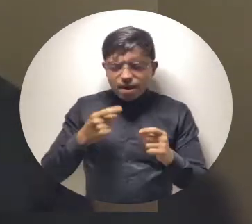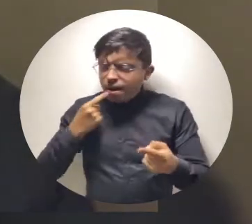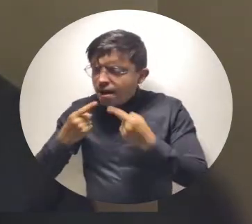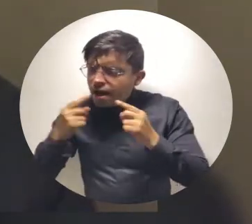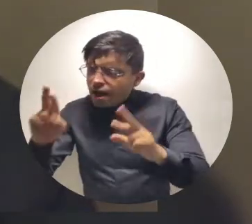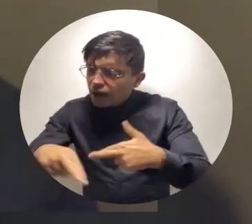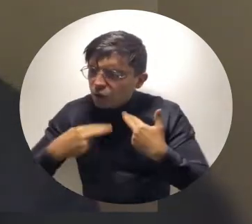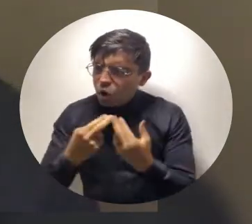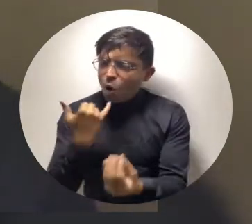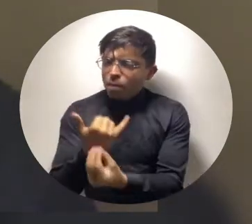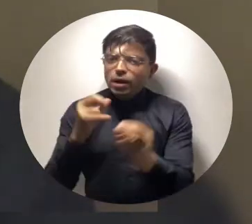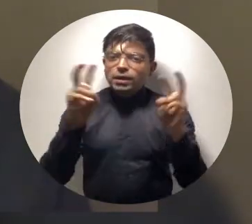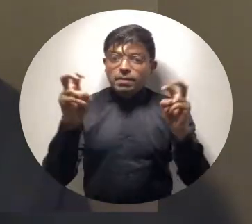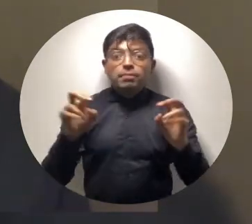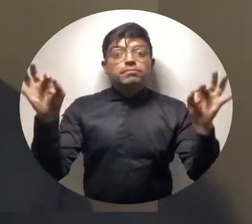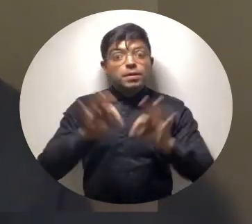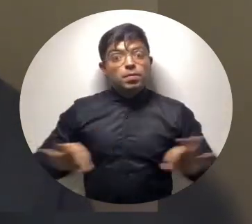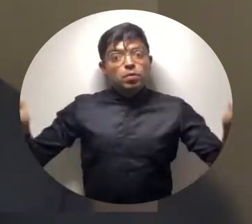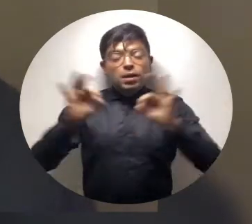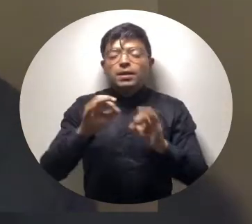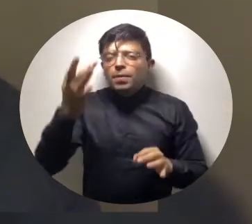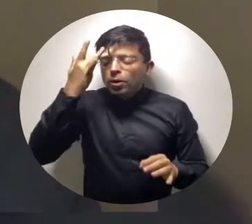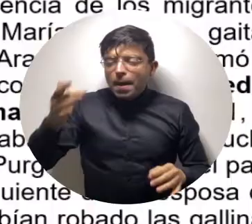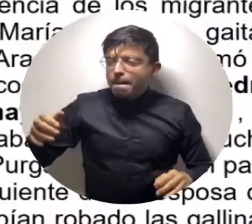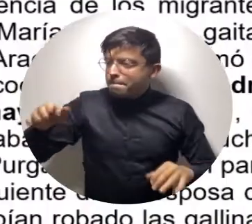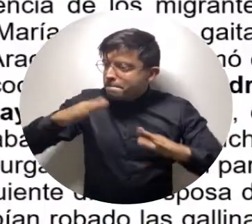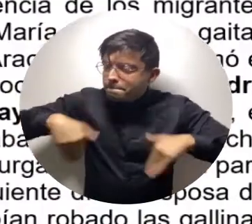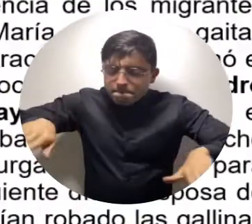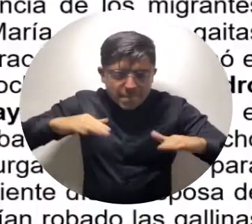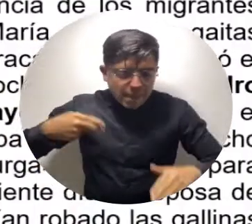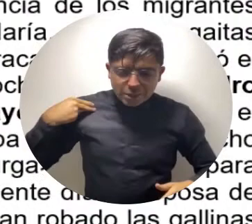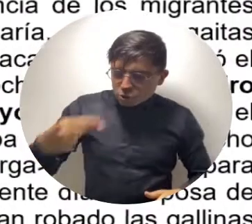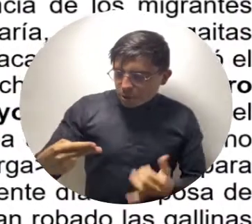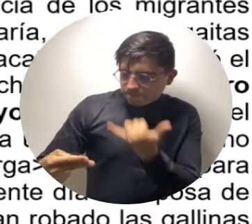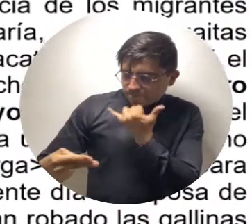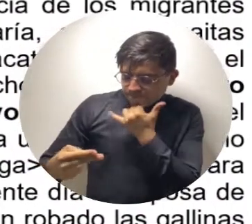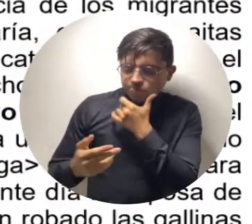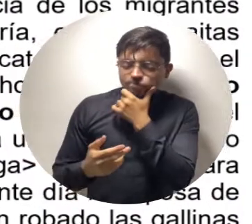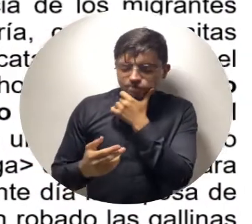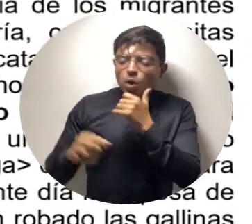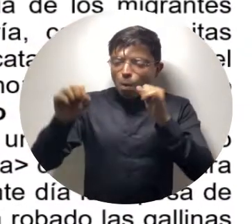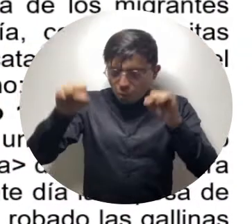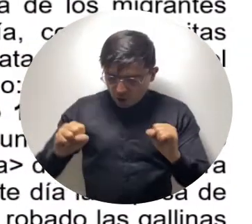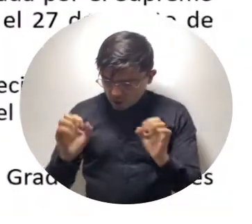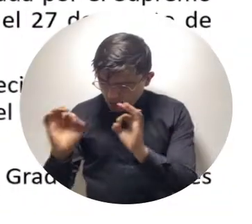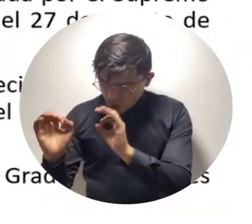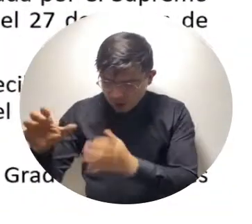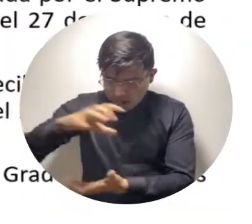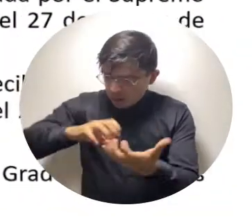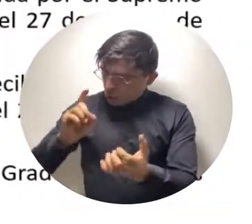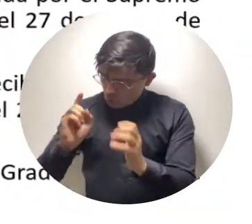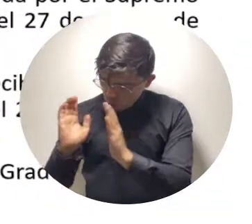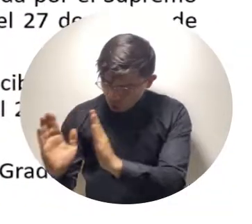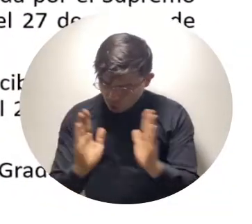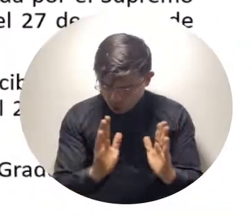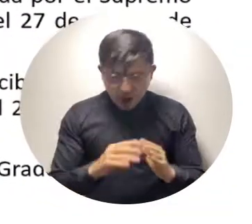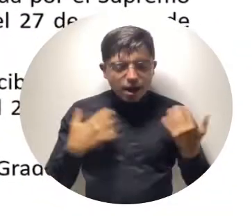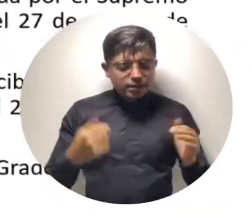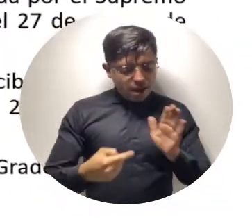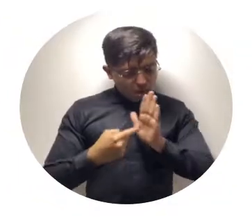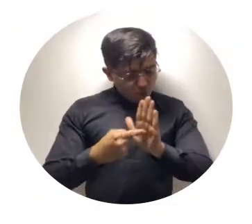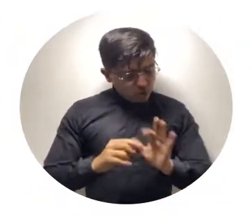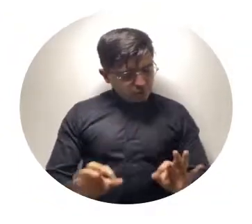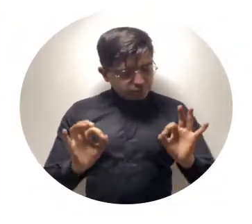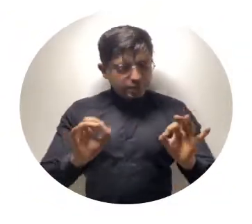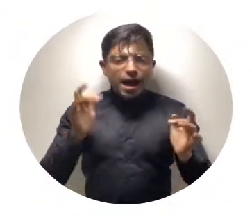realmente tenemos muchos vacíos historiográficos que pueden analizarse y tener un punto de reflejo en la